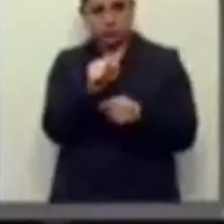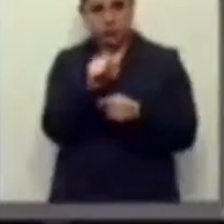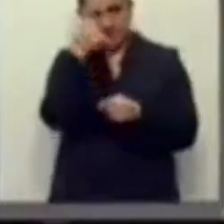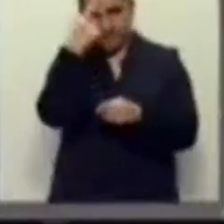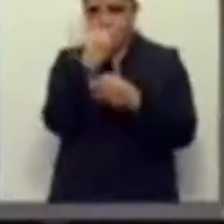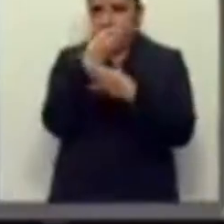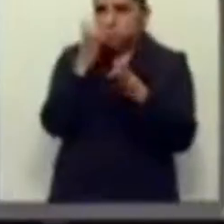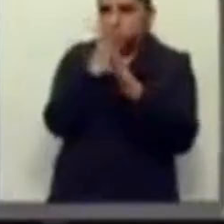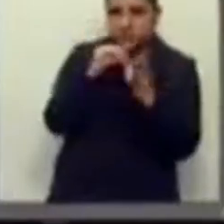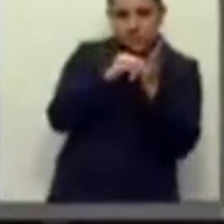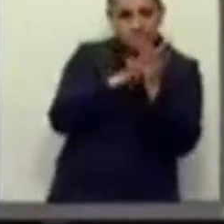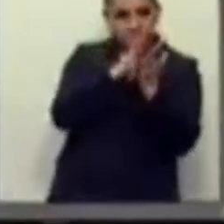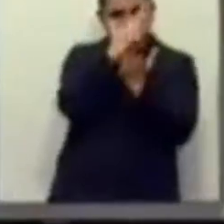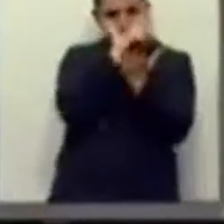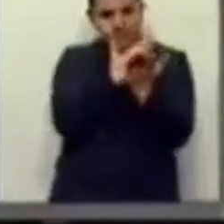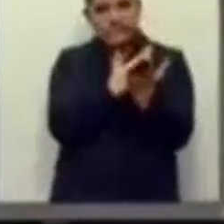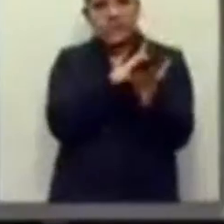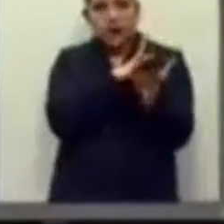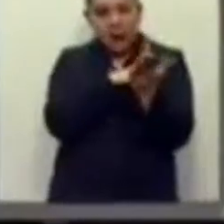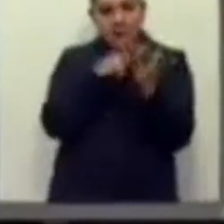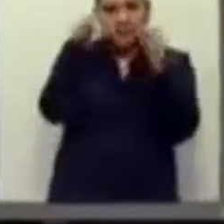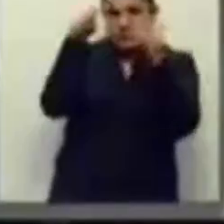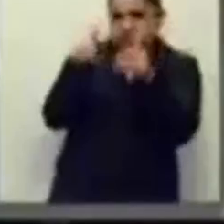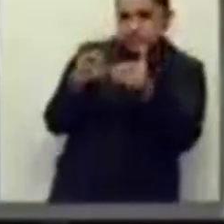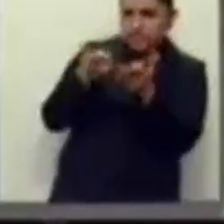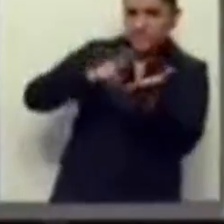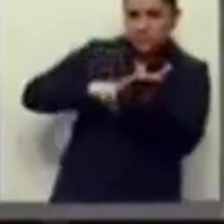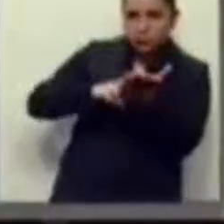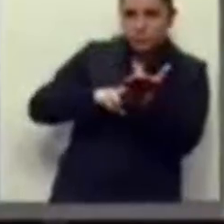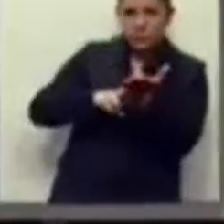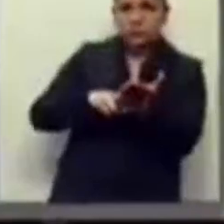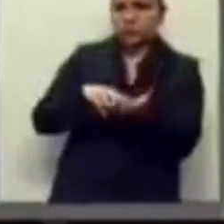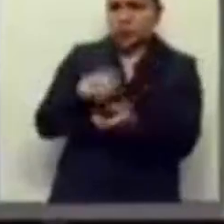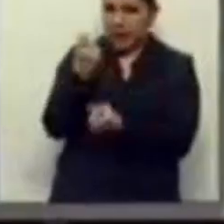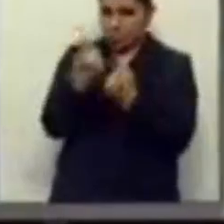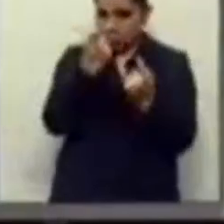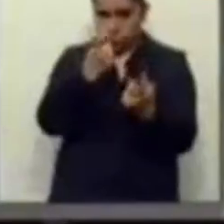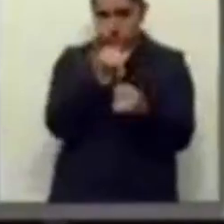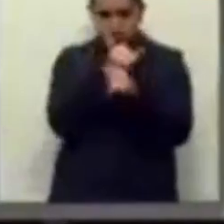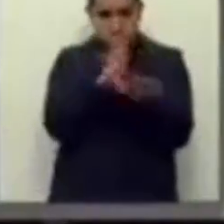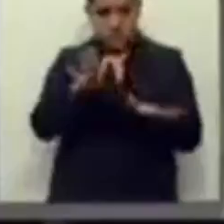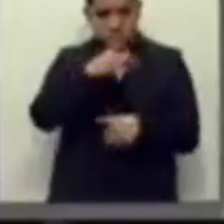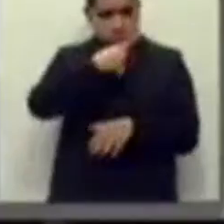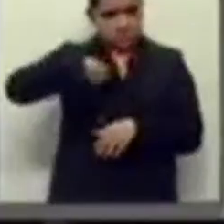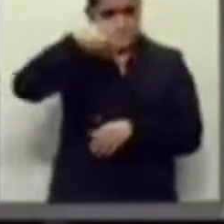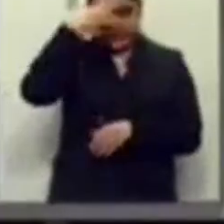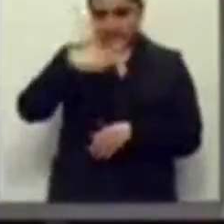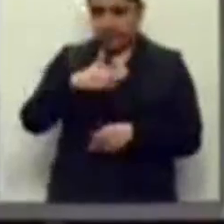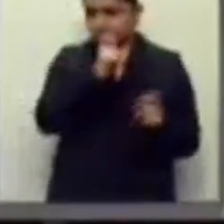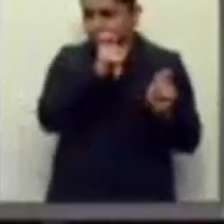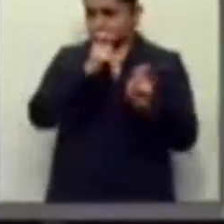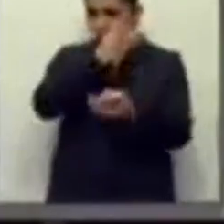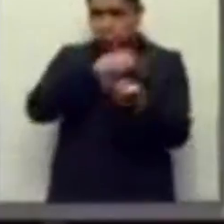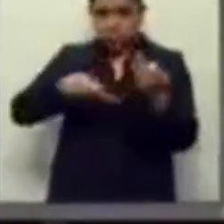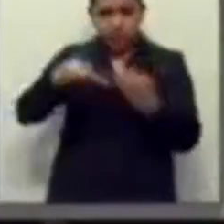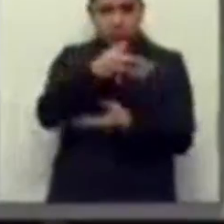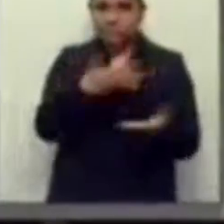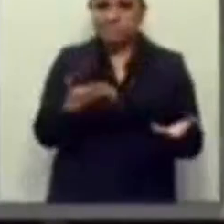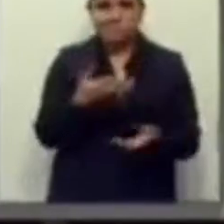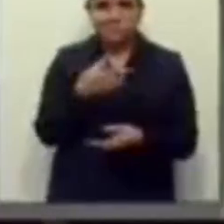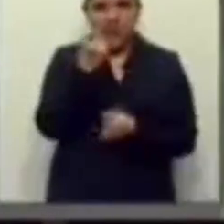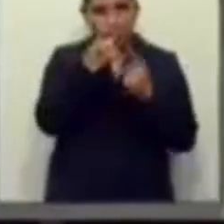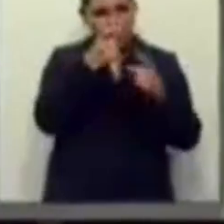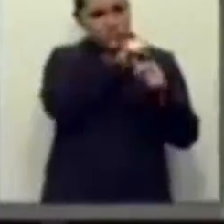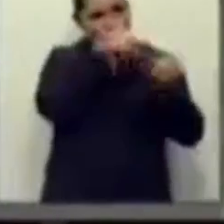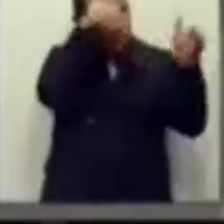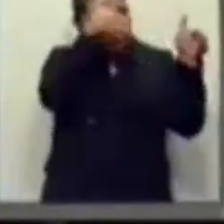presupuesto. Entonces hay detalles que no conocemos y que todos juntos implican modificaciones importantes a lo que se